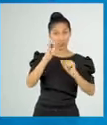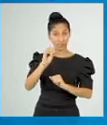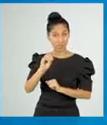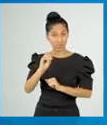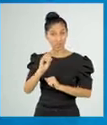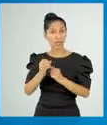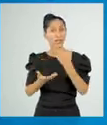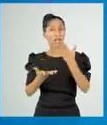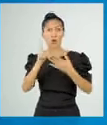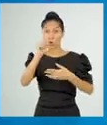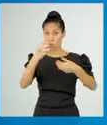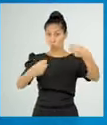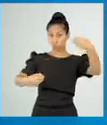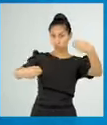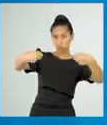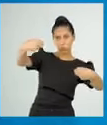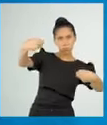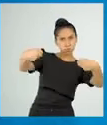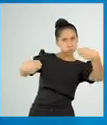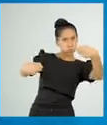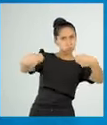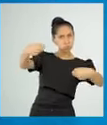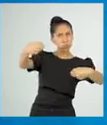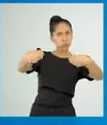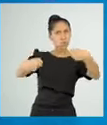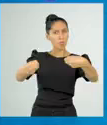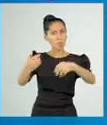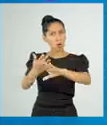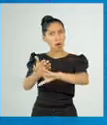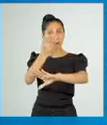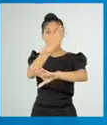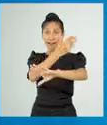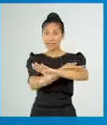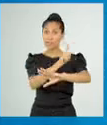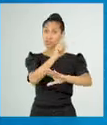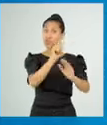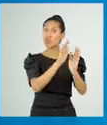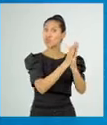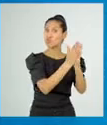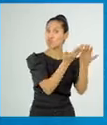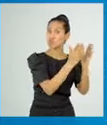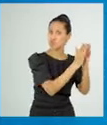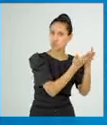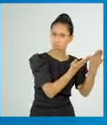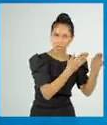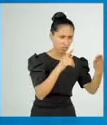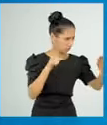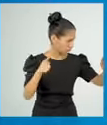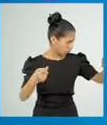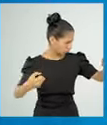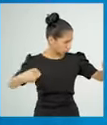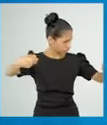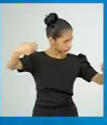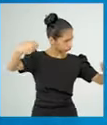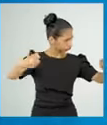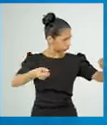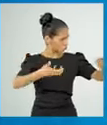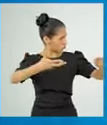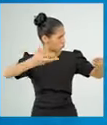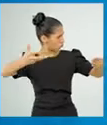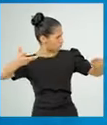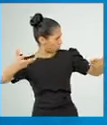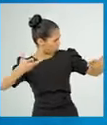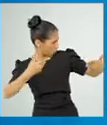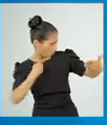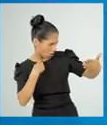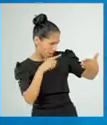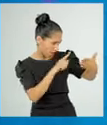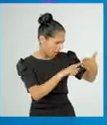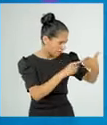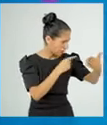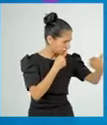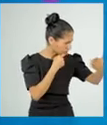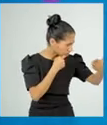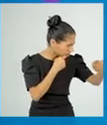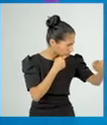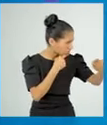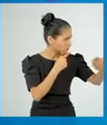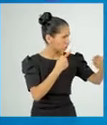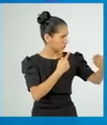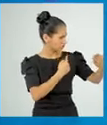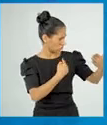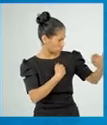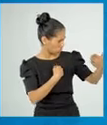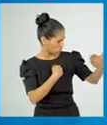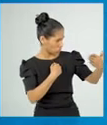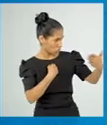automotriz publicó un manual de conducción que obsequió a camioneros de todo el país. Era un folleto que contenía